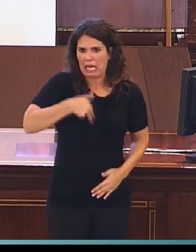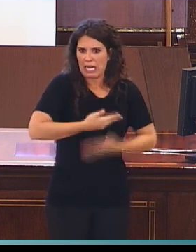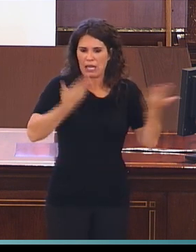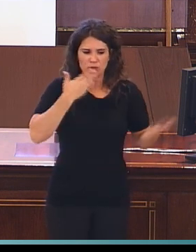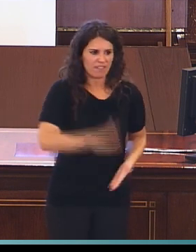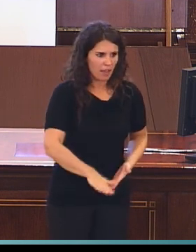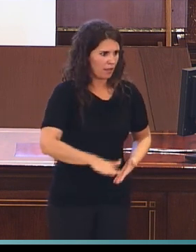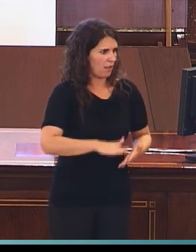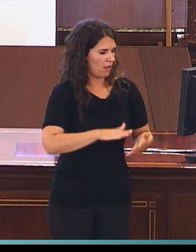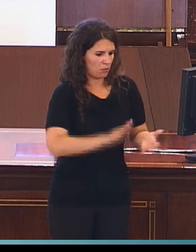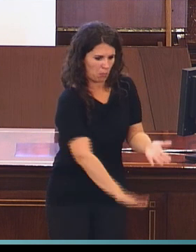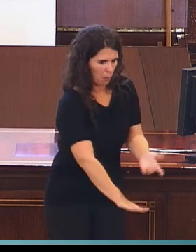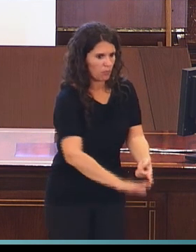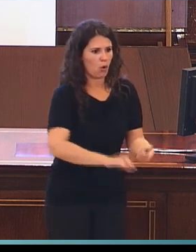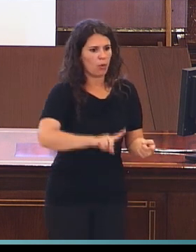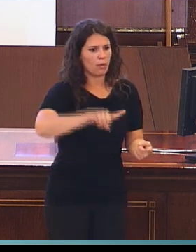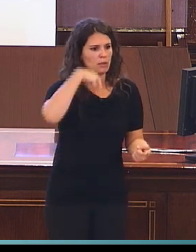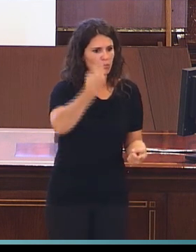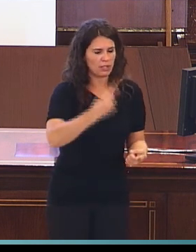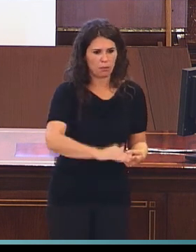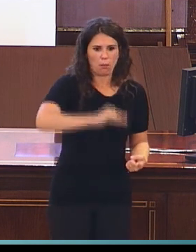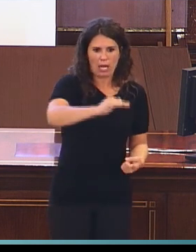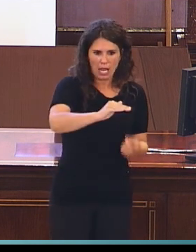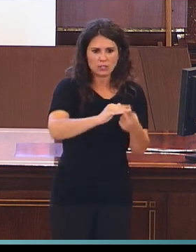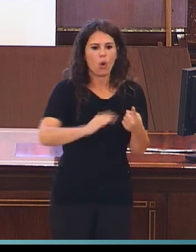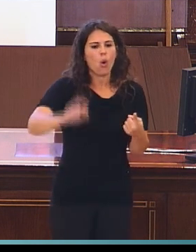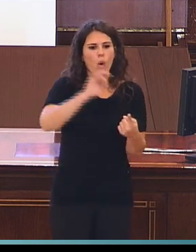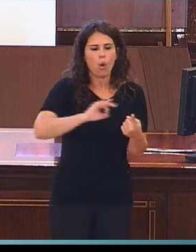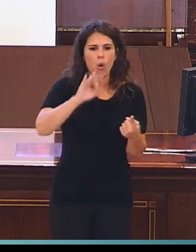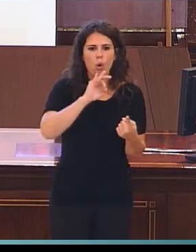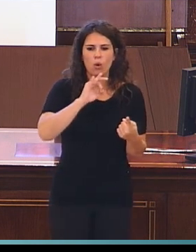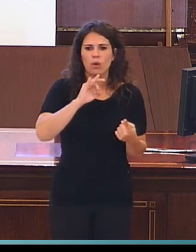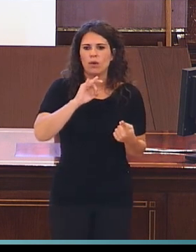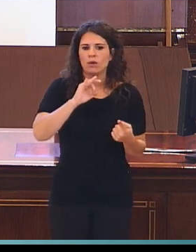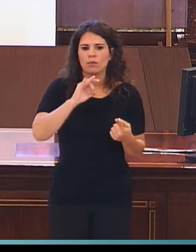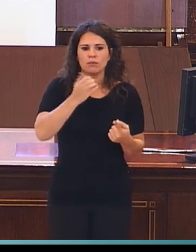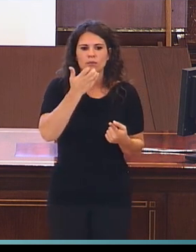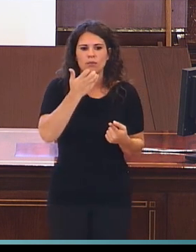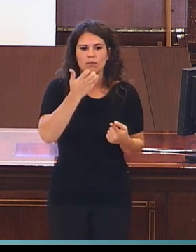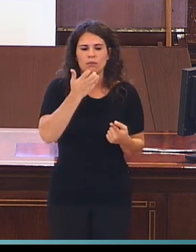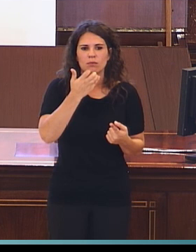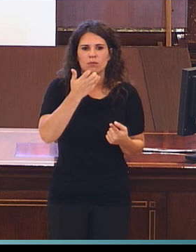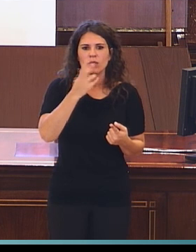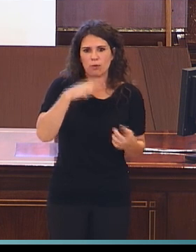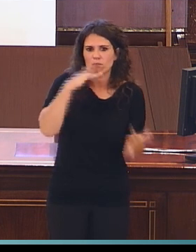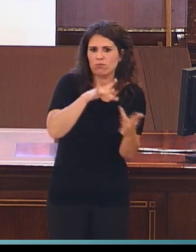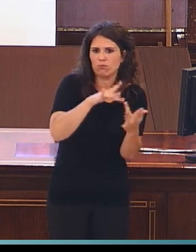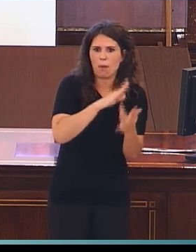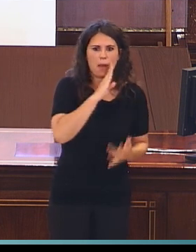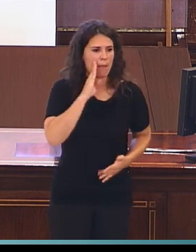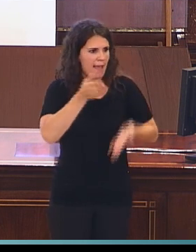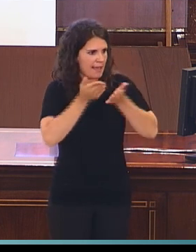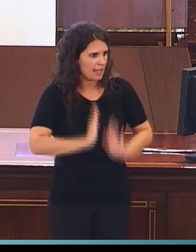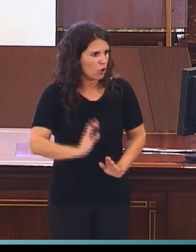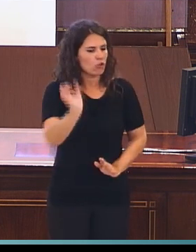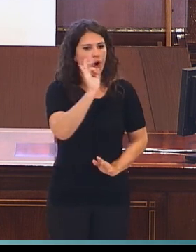temprana, las interacciones en madres-hijos, cómo afecta el uso de la lengua de signos sobre los gestos que acompañan